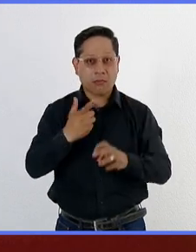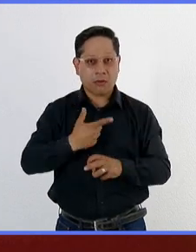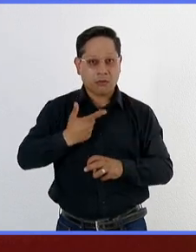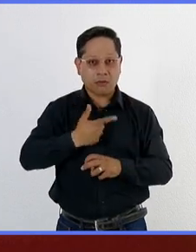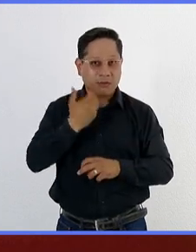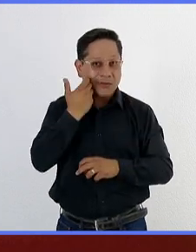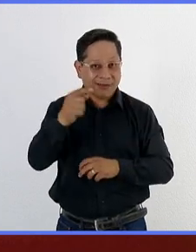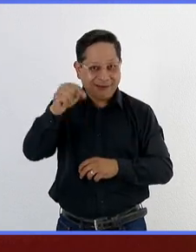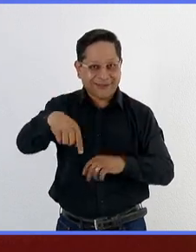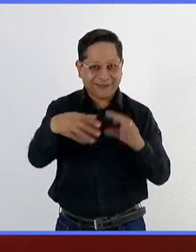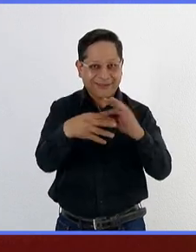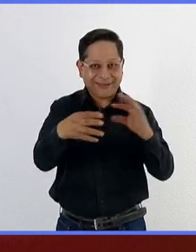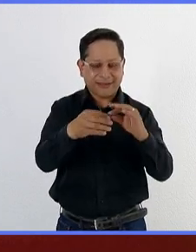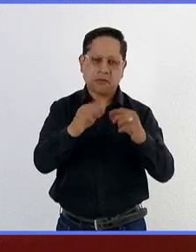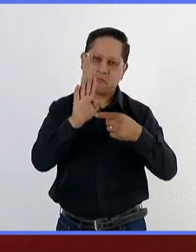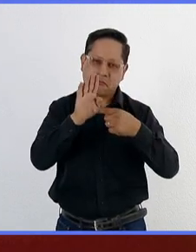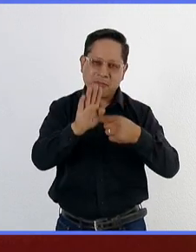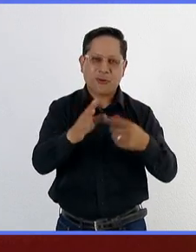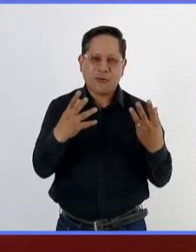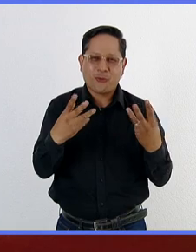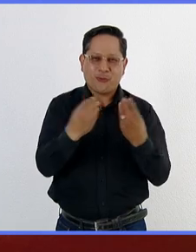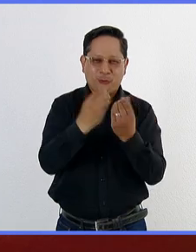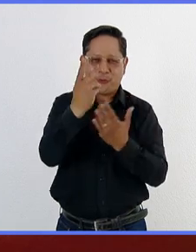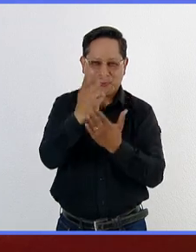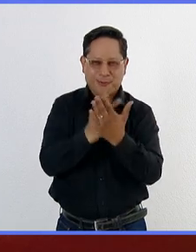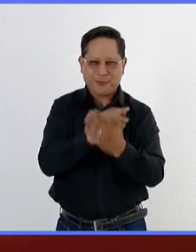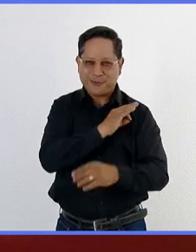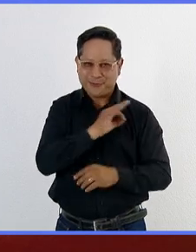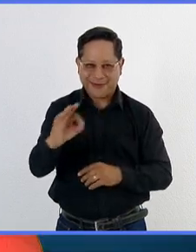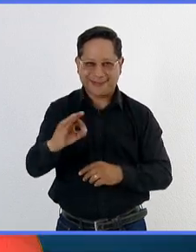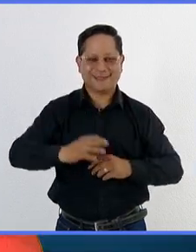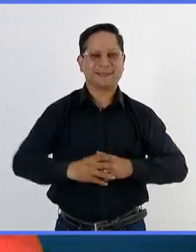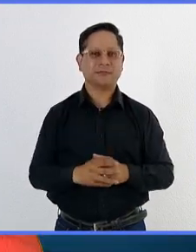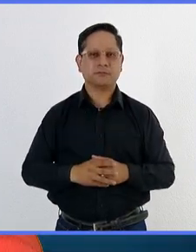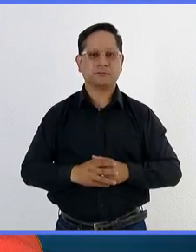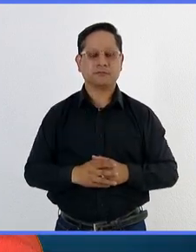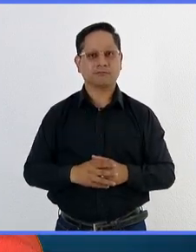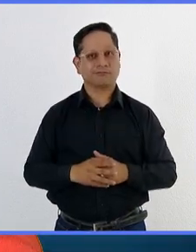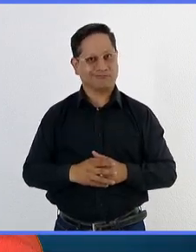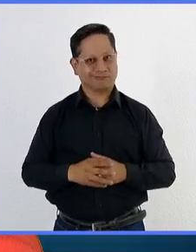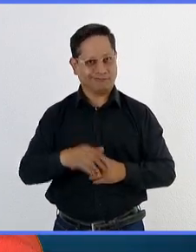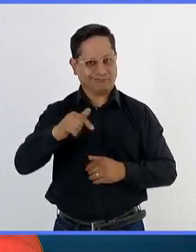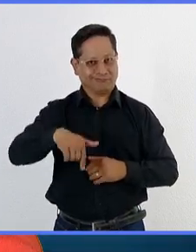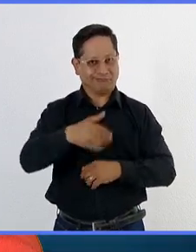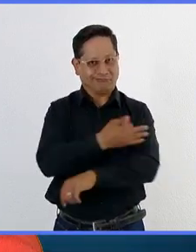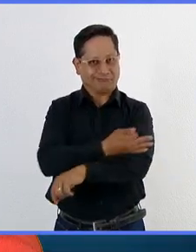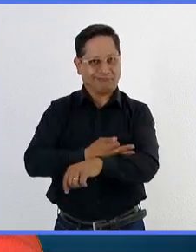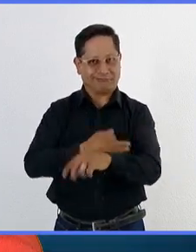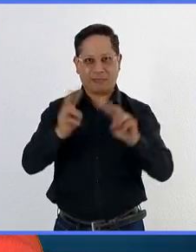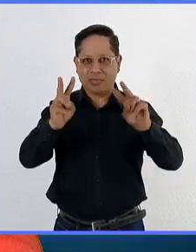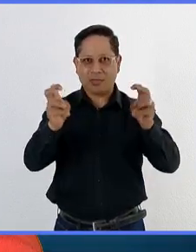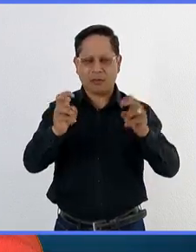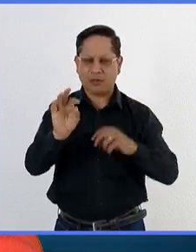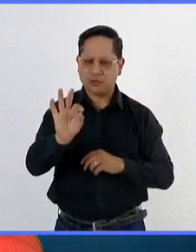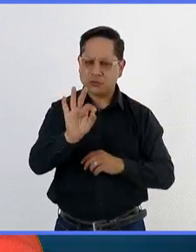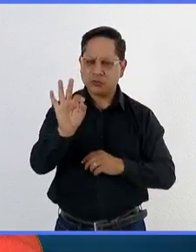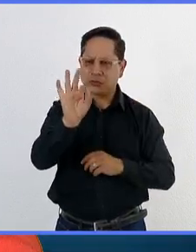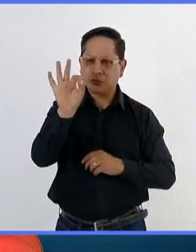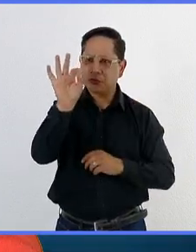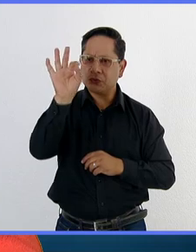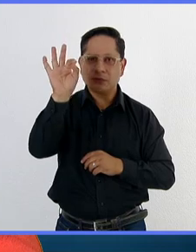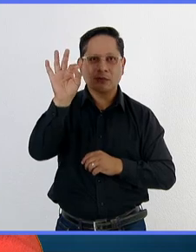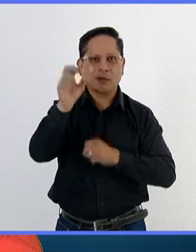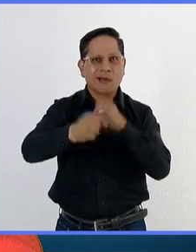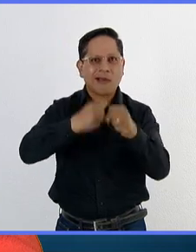gustaría que aquí abordáramos para que sigamos haciendo juntos este programa. Y bueno, esta tarde hablaremos sobre un insecto que año con